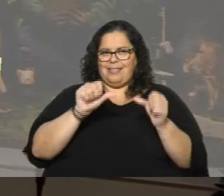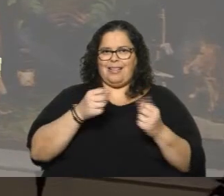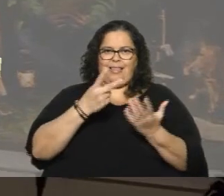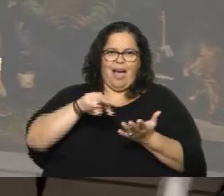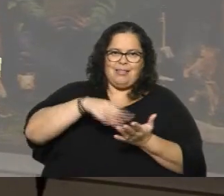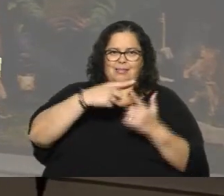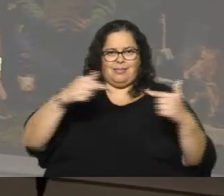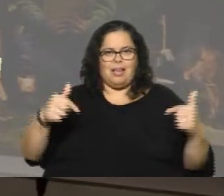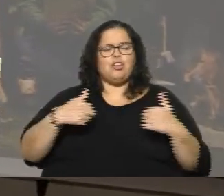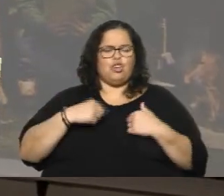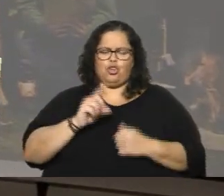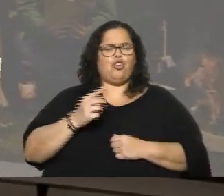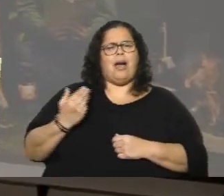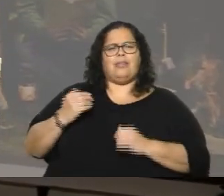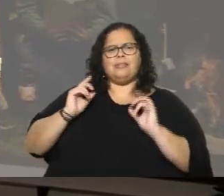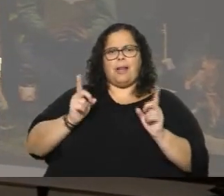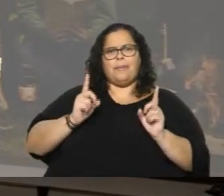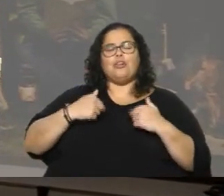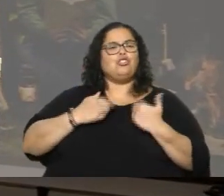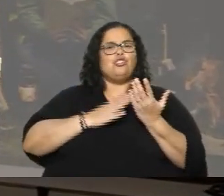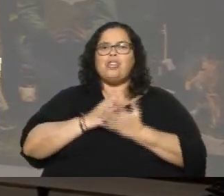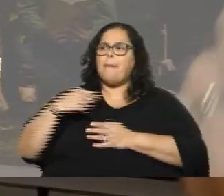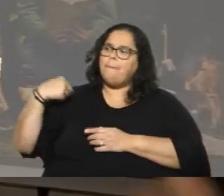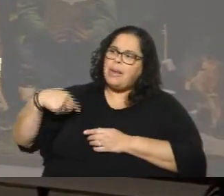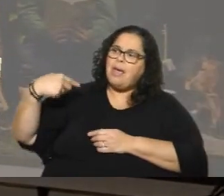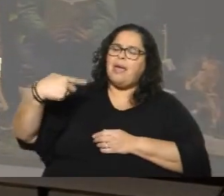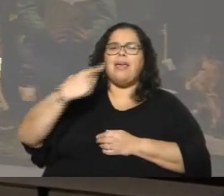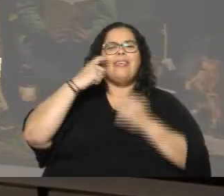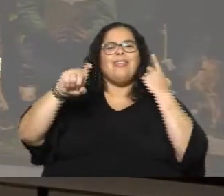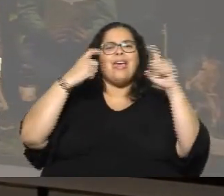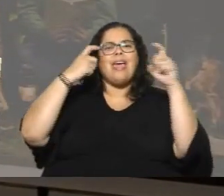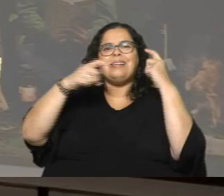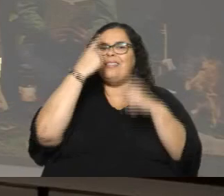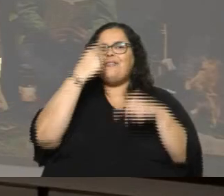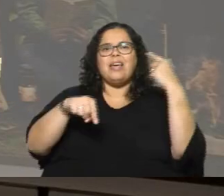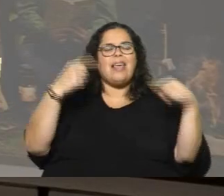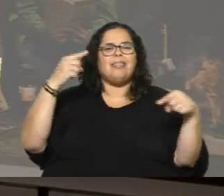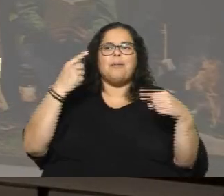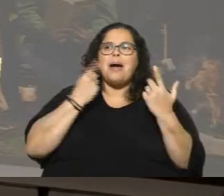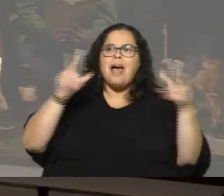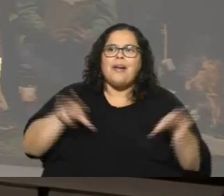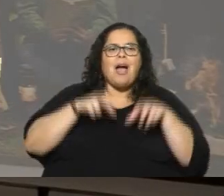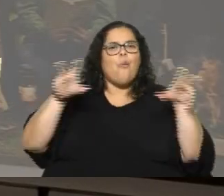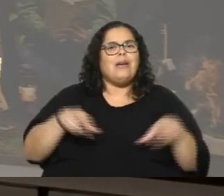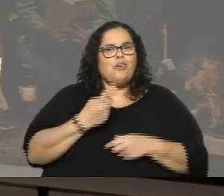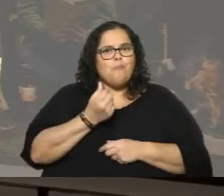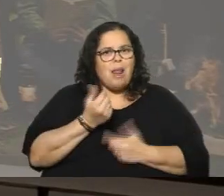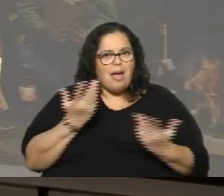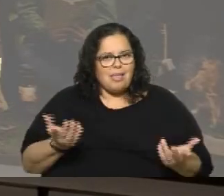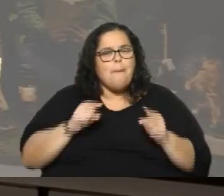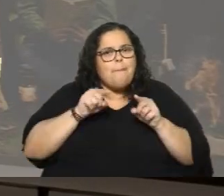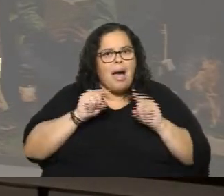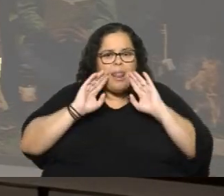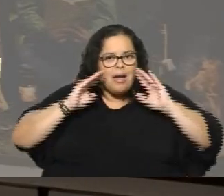proactividad de generar distintas iniciativas que nos permitan esto de recaudar un poco de fondos. El año pasado también